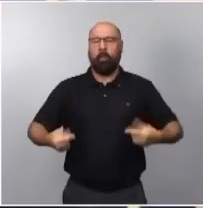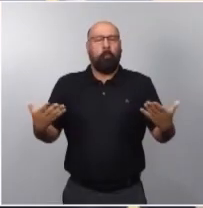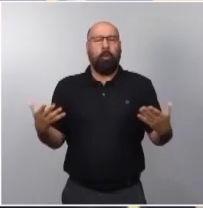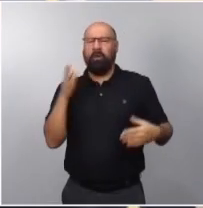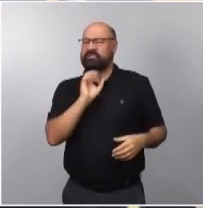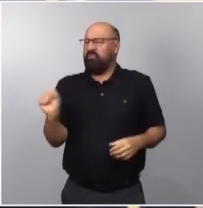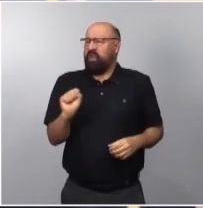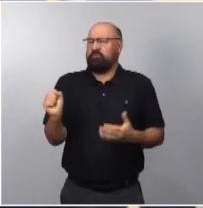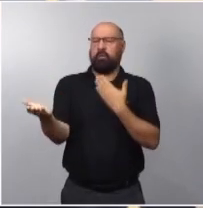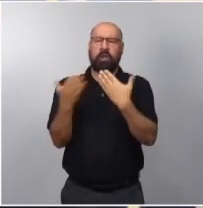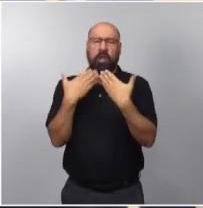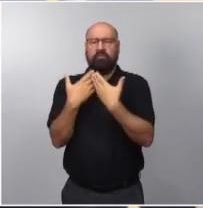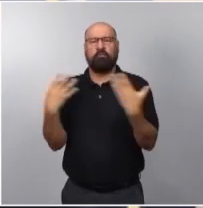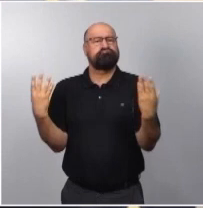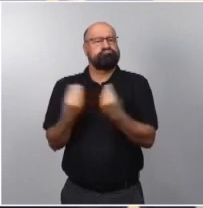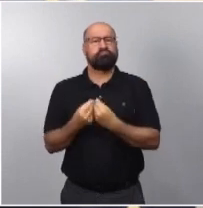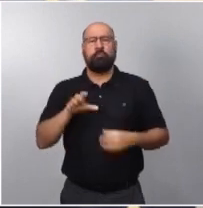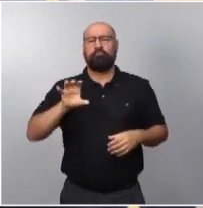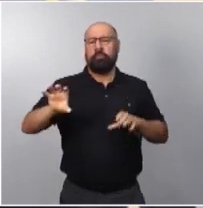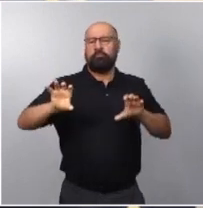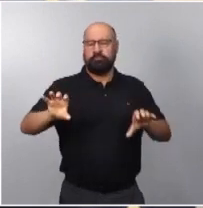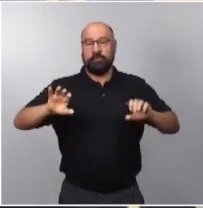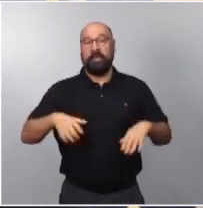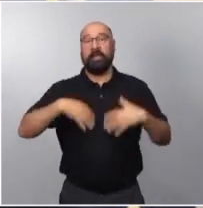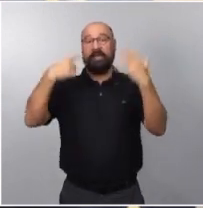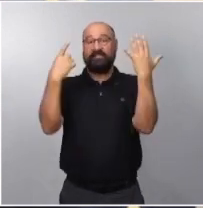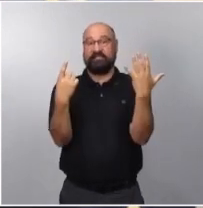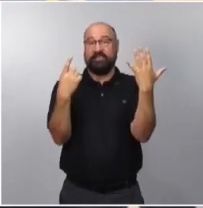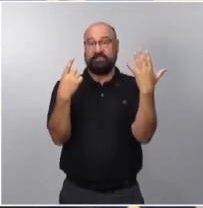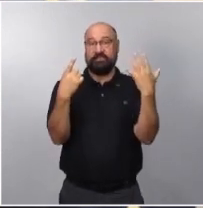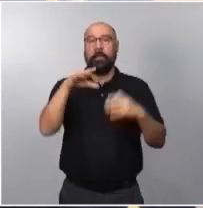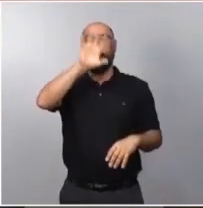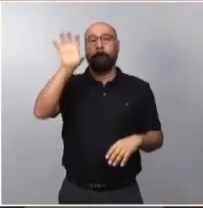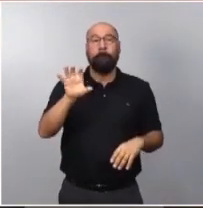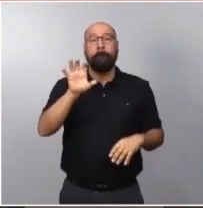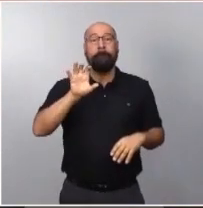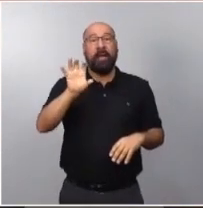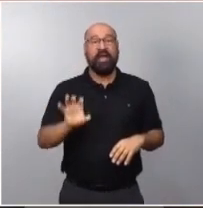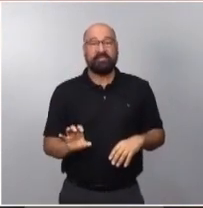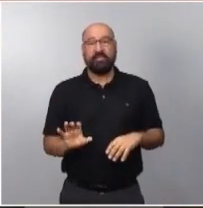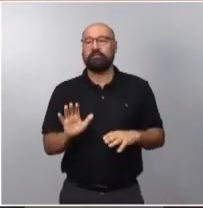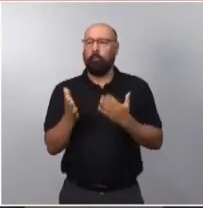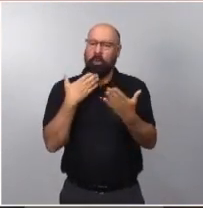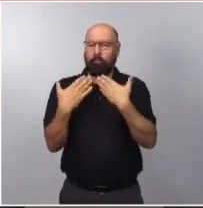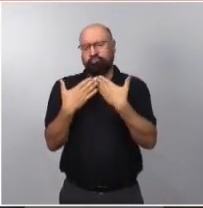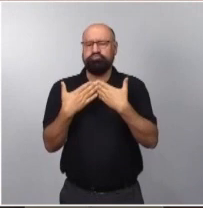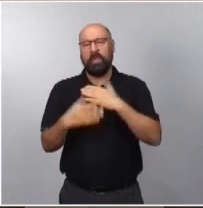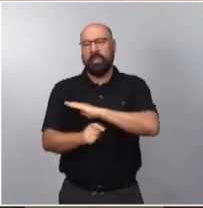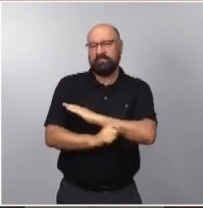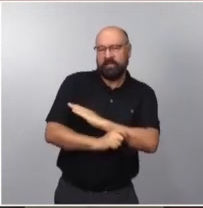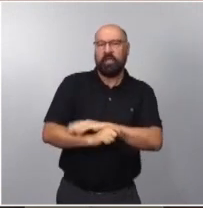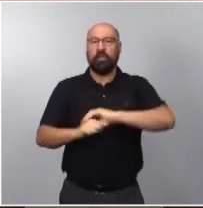El Chile, como saben, es uno de los seis países con los que España mantiene una relación estratégica en América Latina y el Caribe